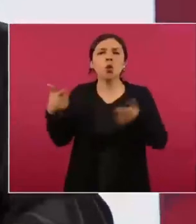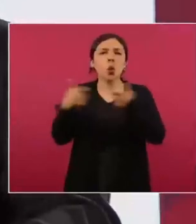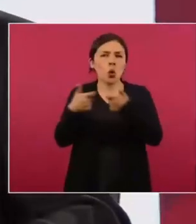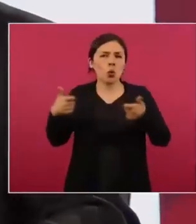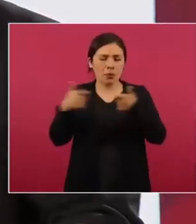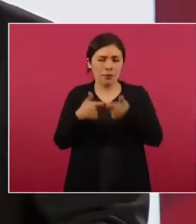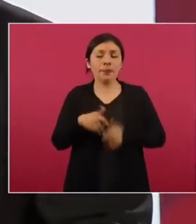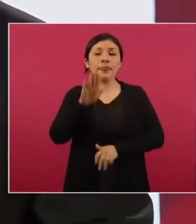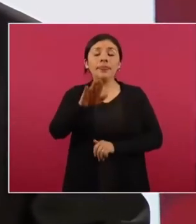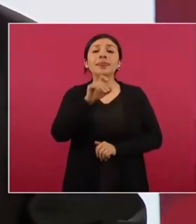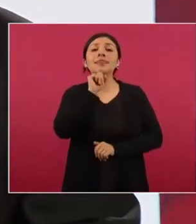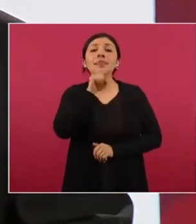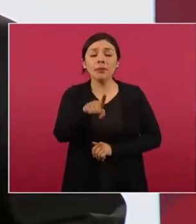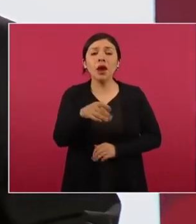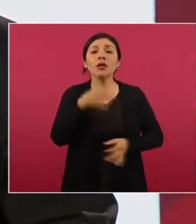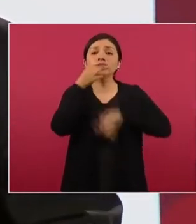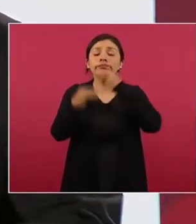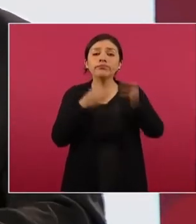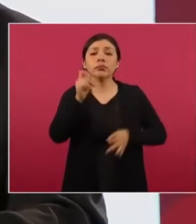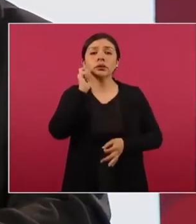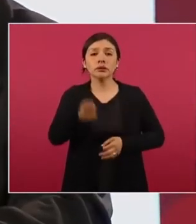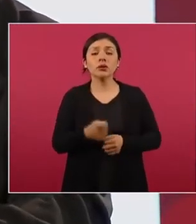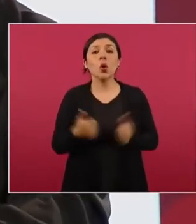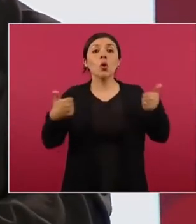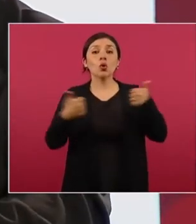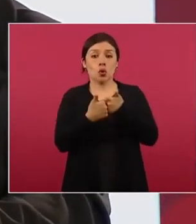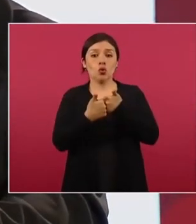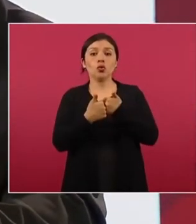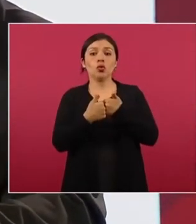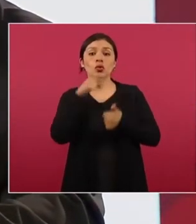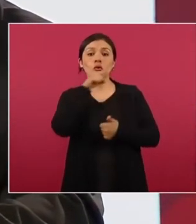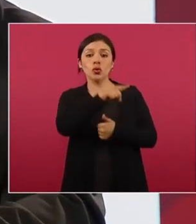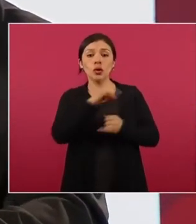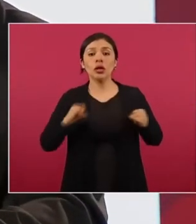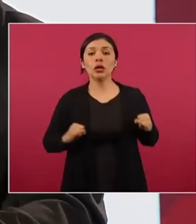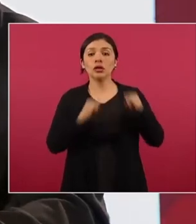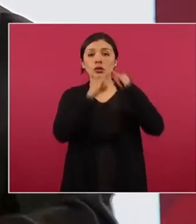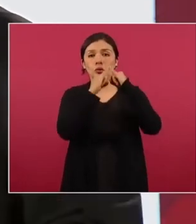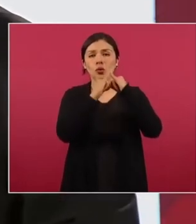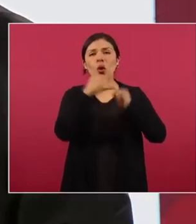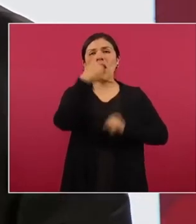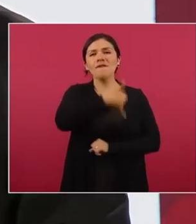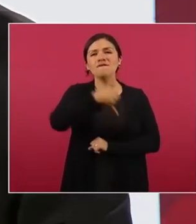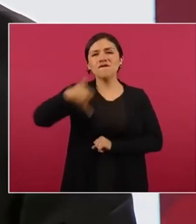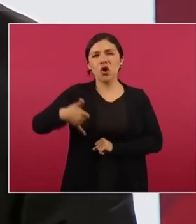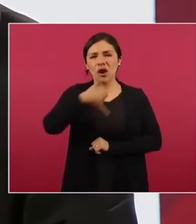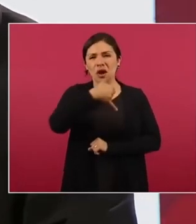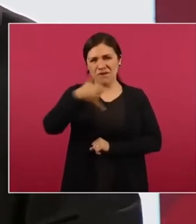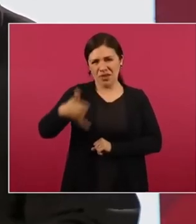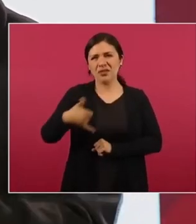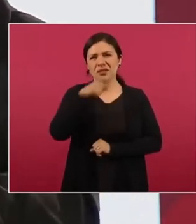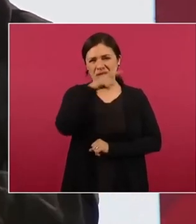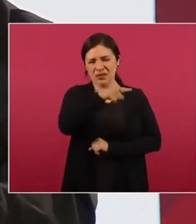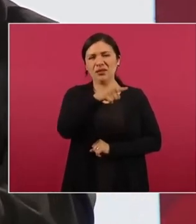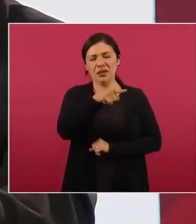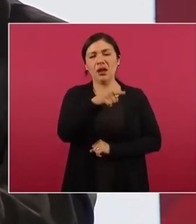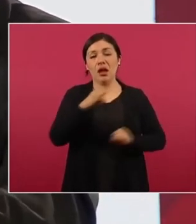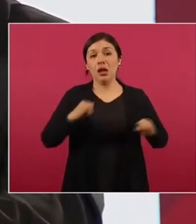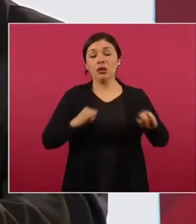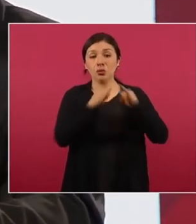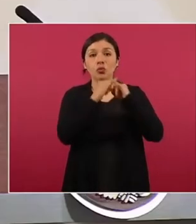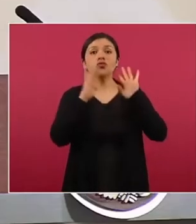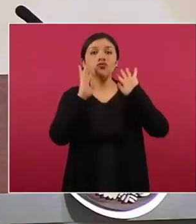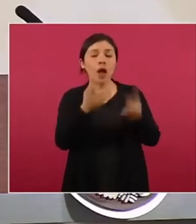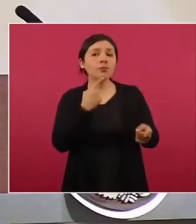de que con el Instituto del Infonavit para la vivienda de los trabajadores